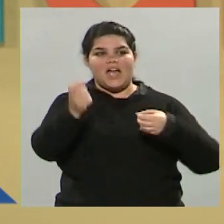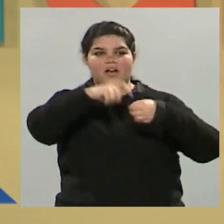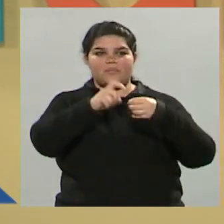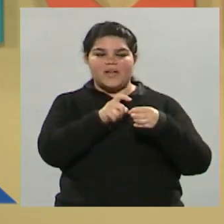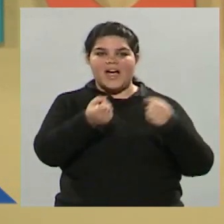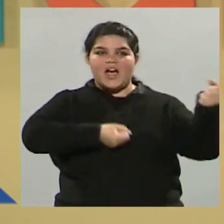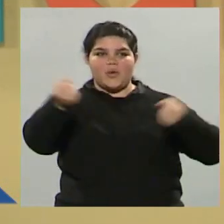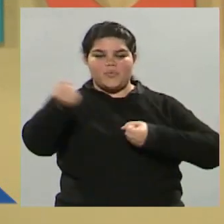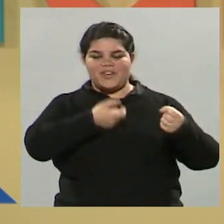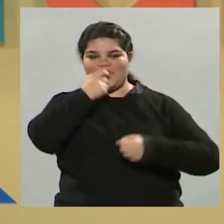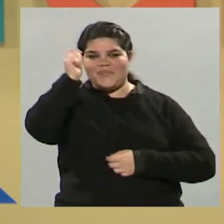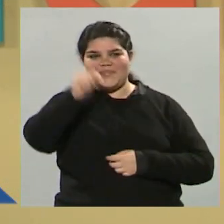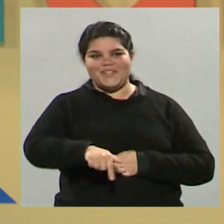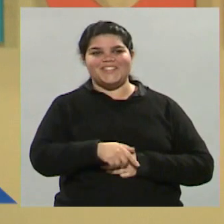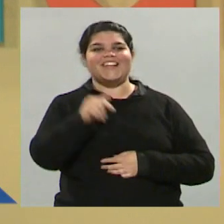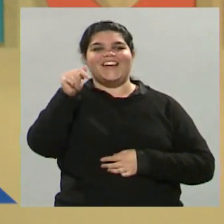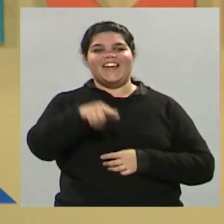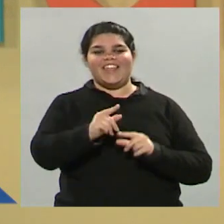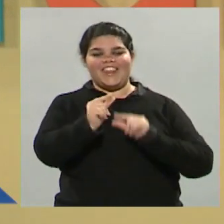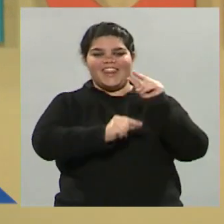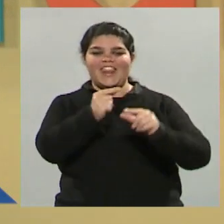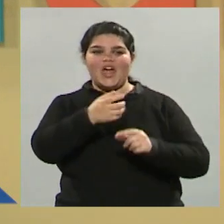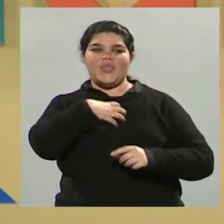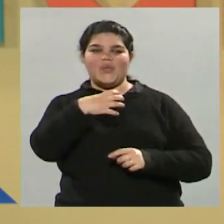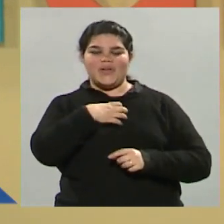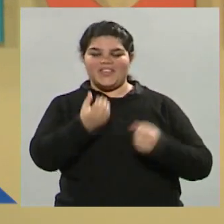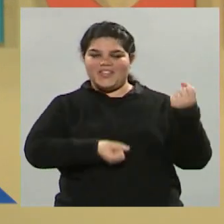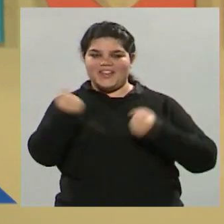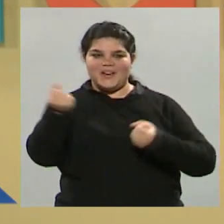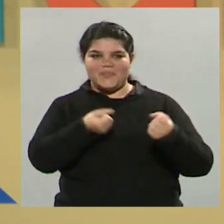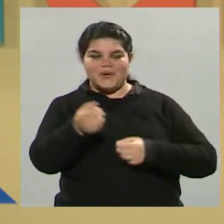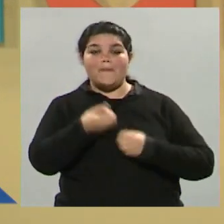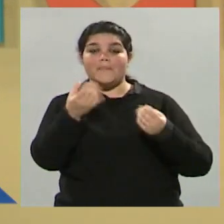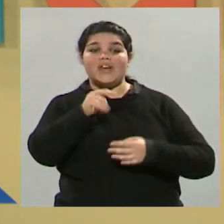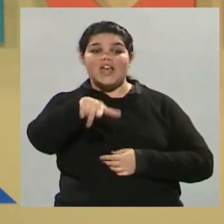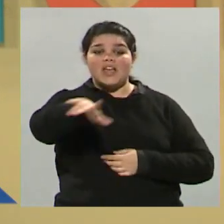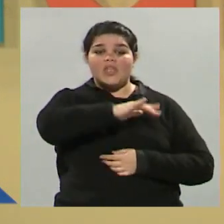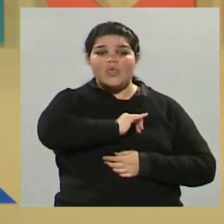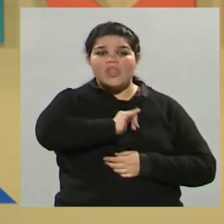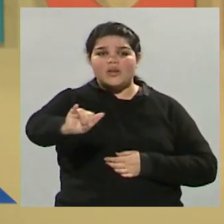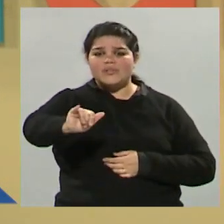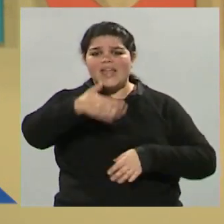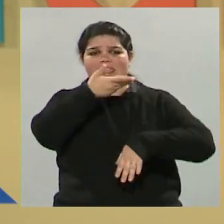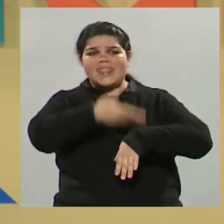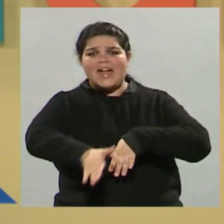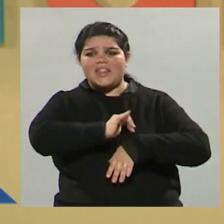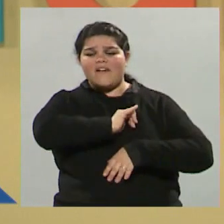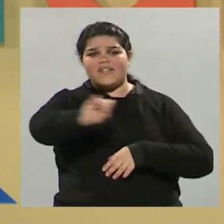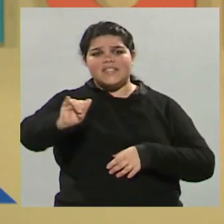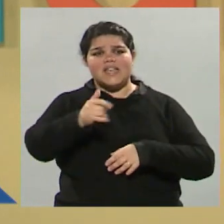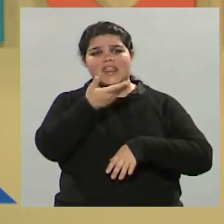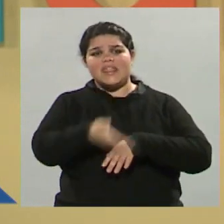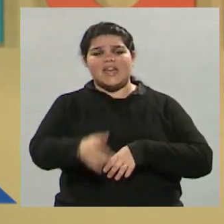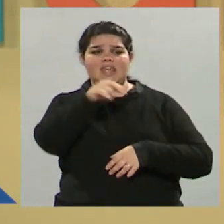camioneros de la provincia de Mendoza, los propietarios de camiones, porque denuncian que se informó tarde por parte de las autoridades